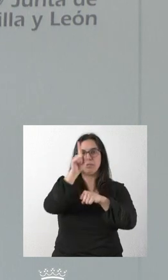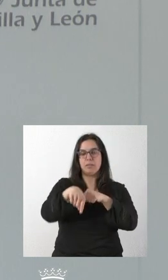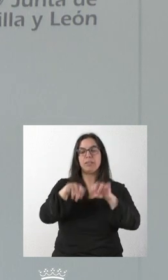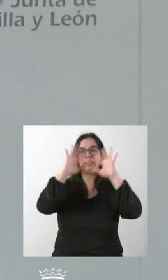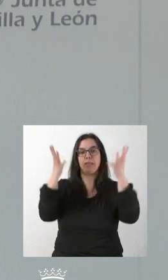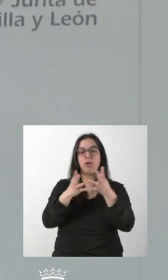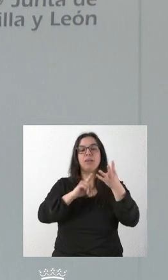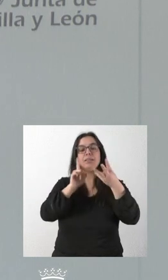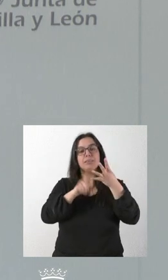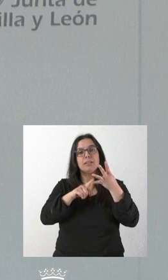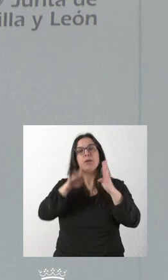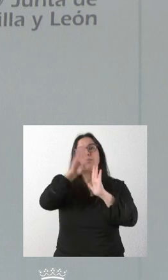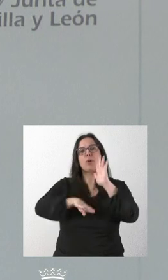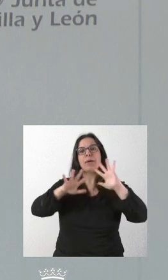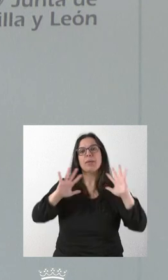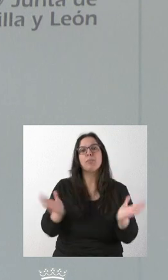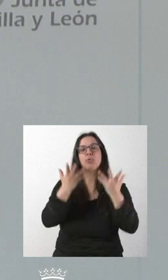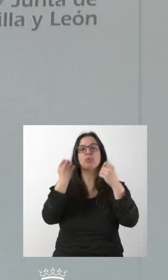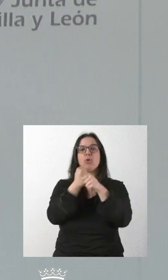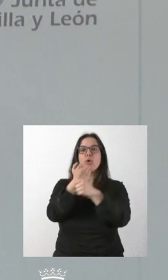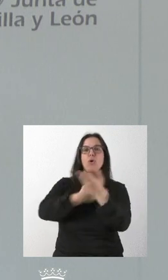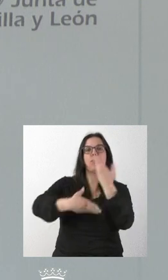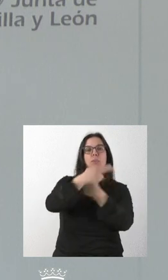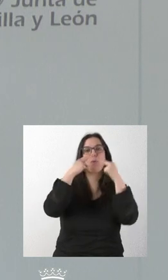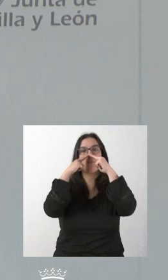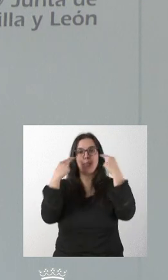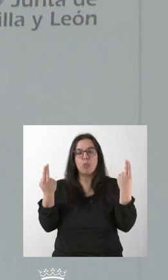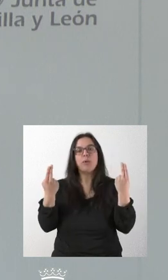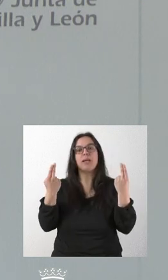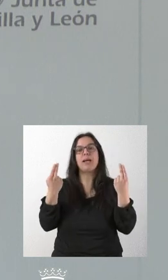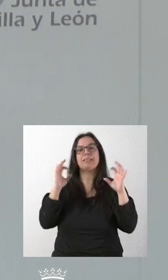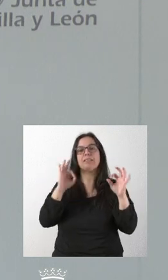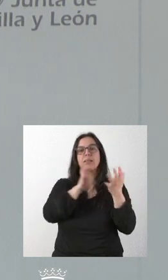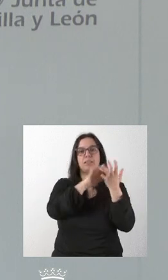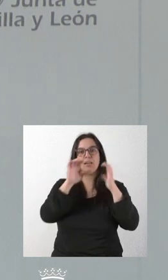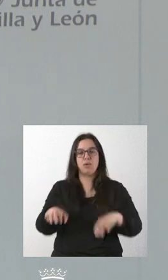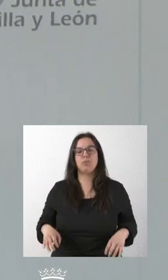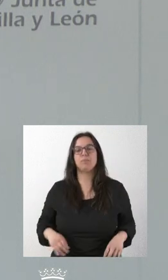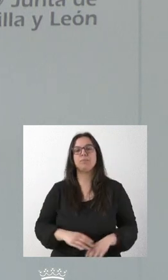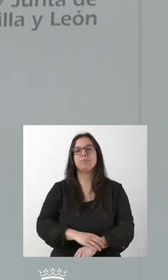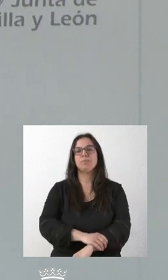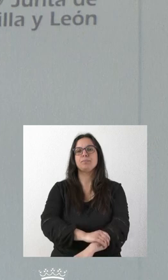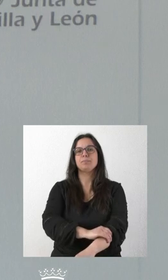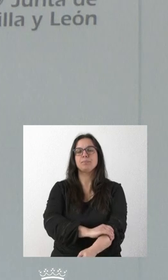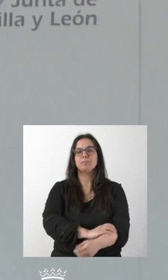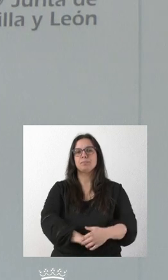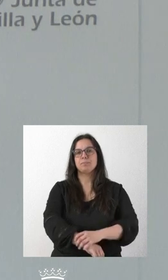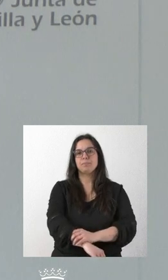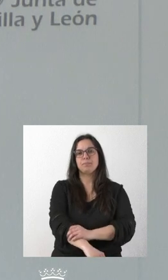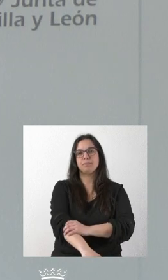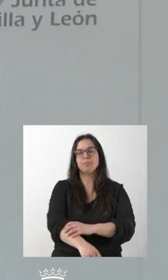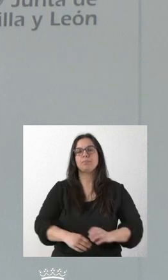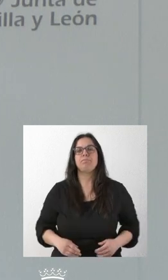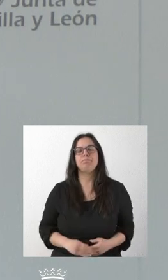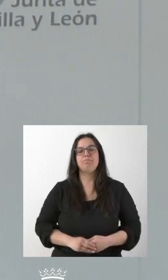y el programa de impulso a la cooperación pública de Castilla y León. En otro